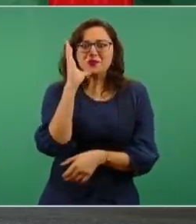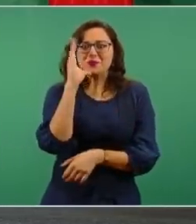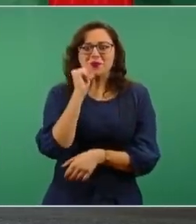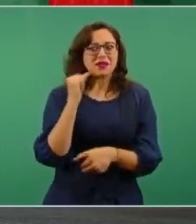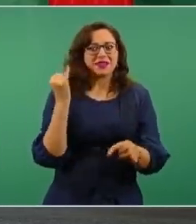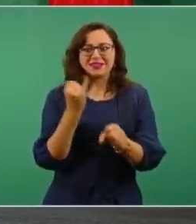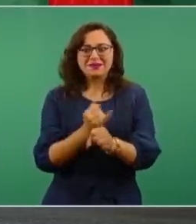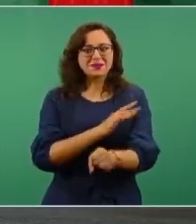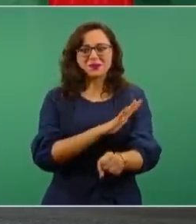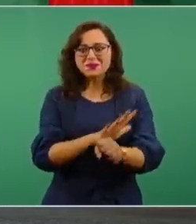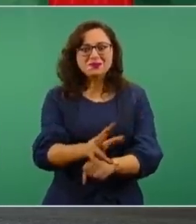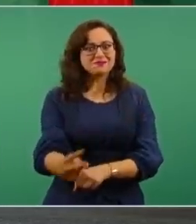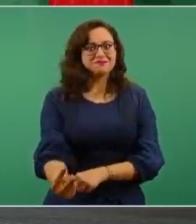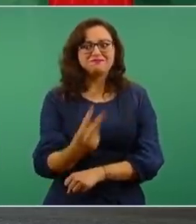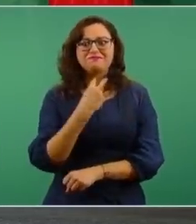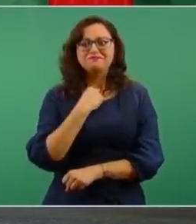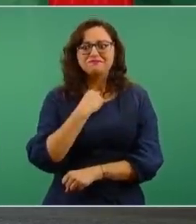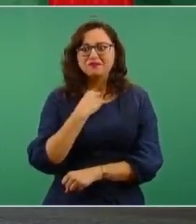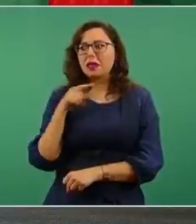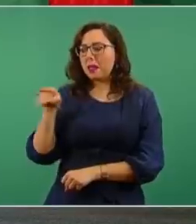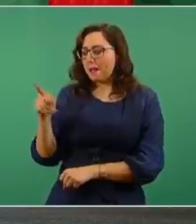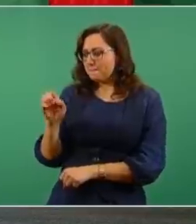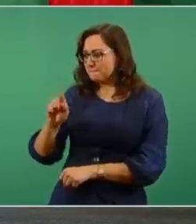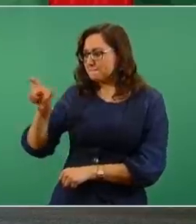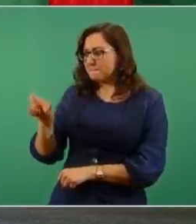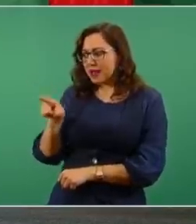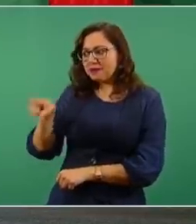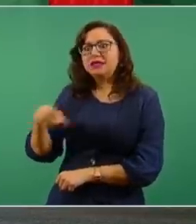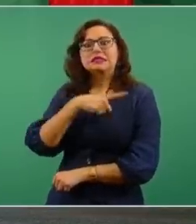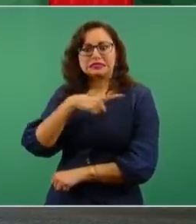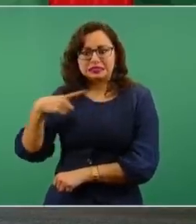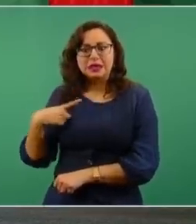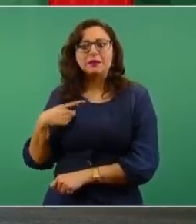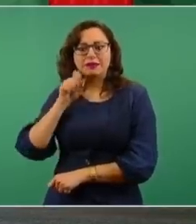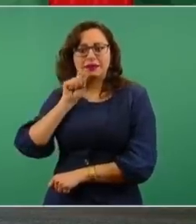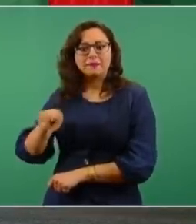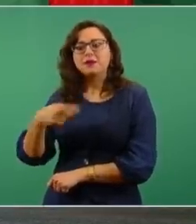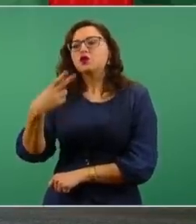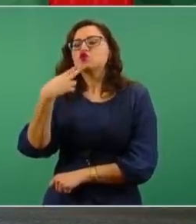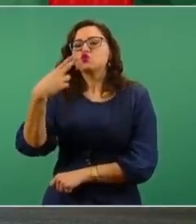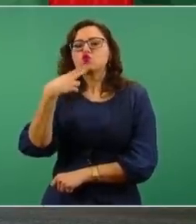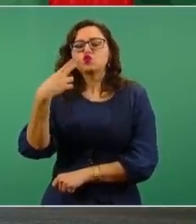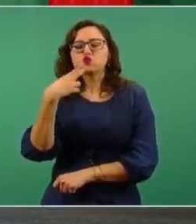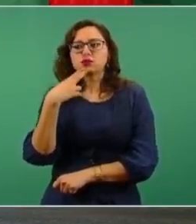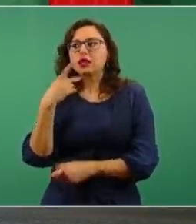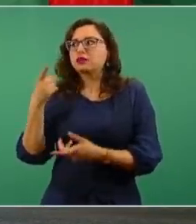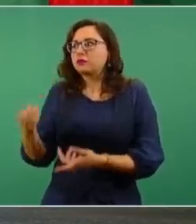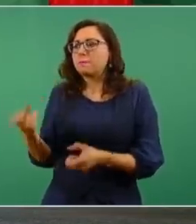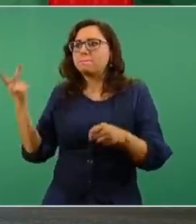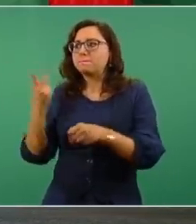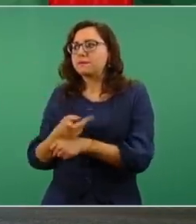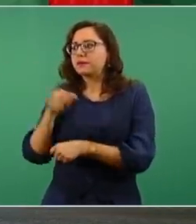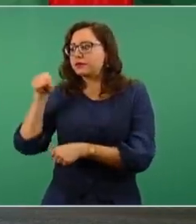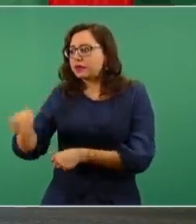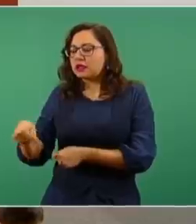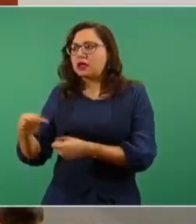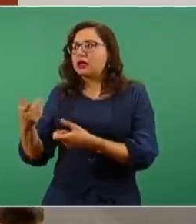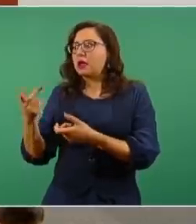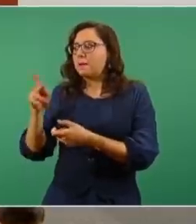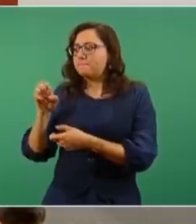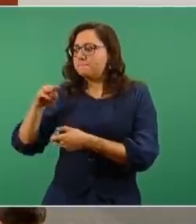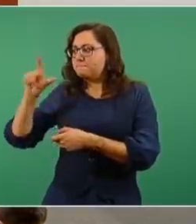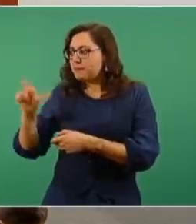estábamos en el peor de los mundos porque ni podíamos surtir las plantas de Pemex, ni podíamos cumplir con el acuerdo